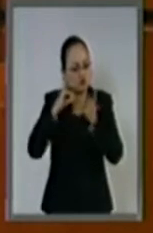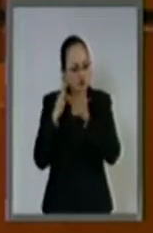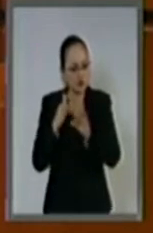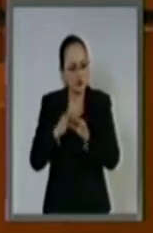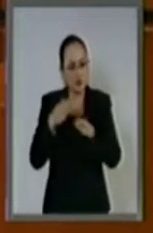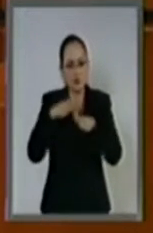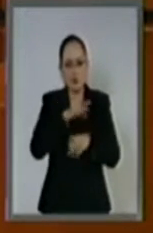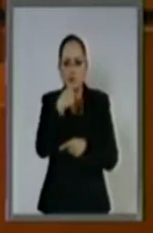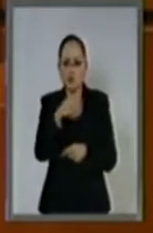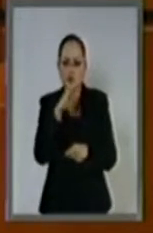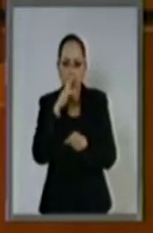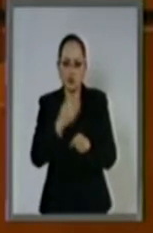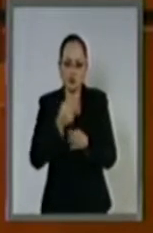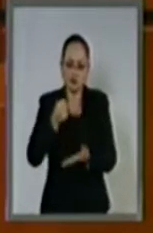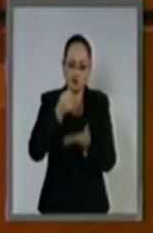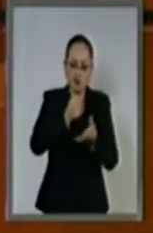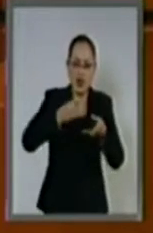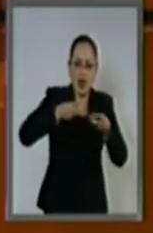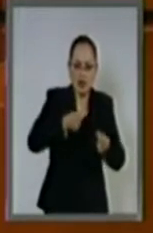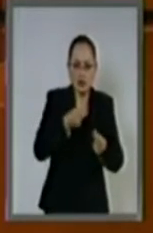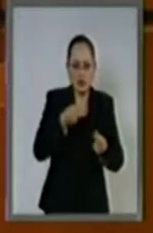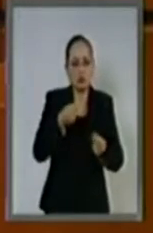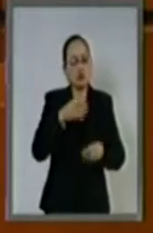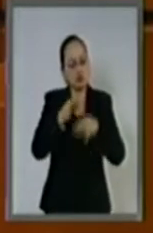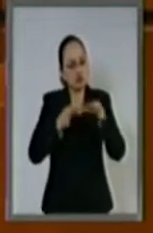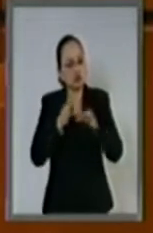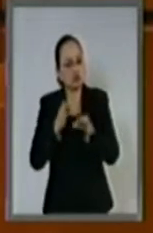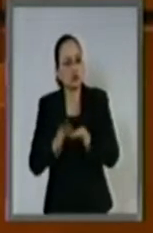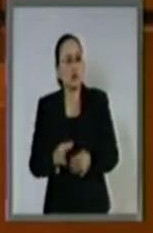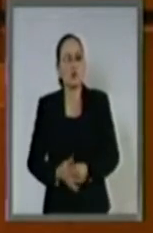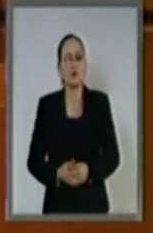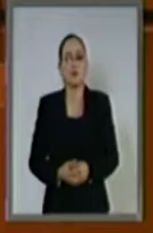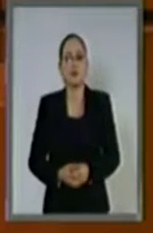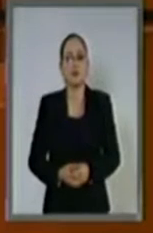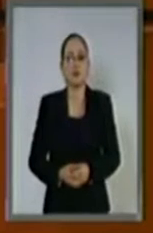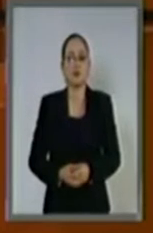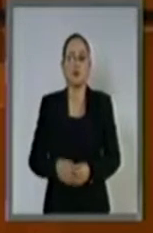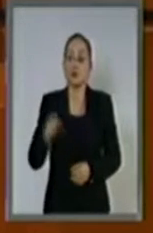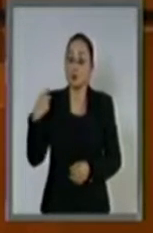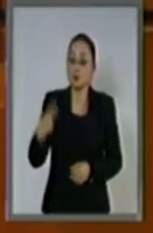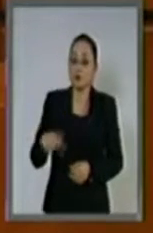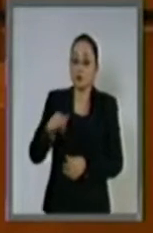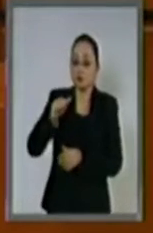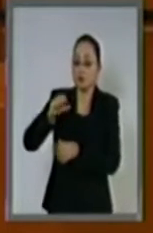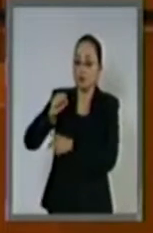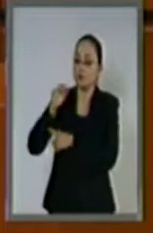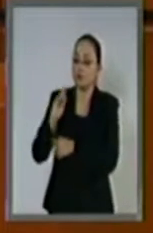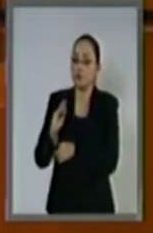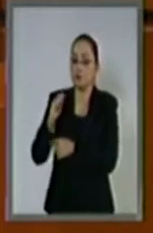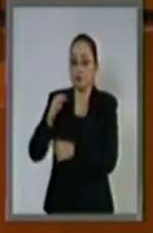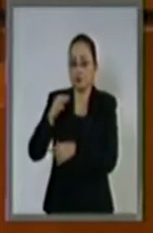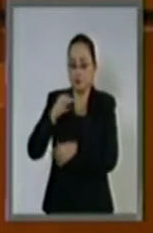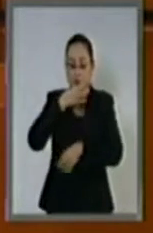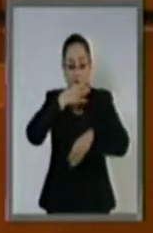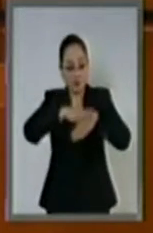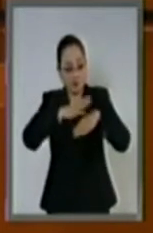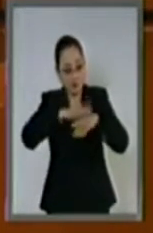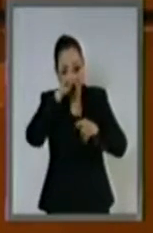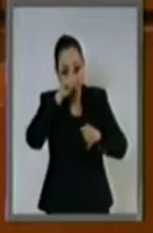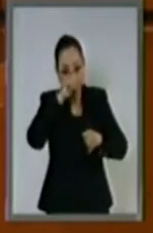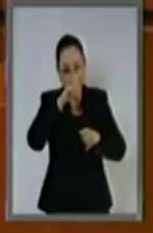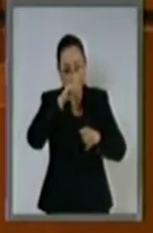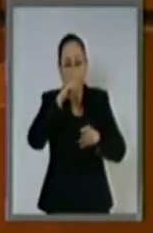ejercicio de los recursos públicos. La Auditoría no sólo emitirá recomendaciones u observaciones,